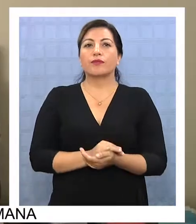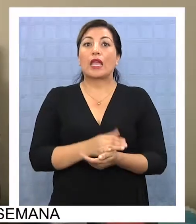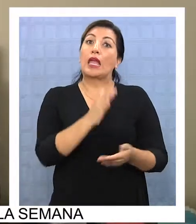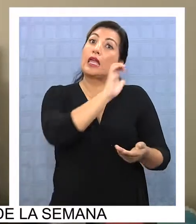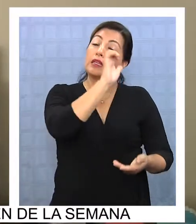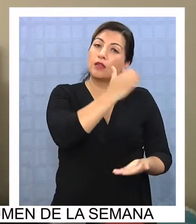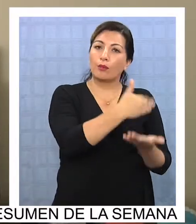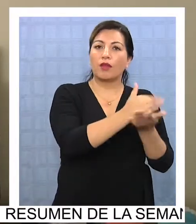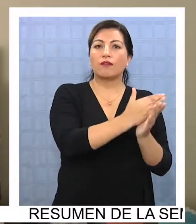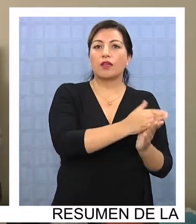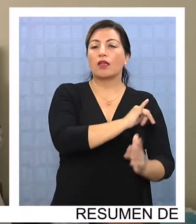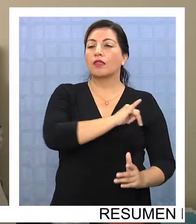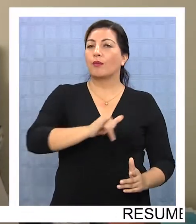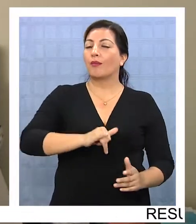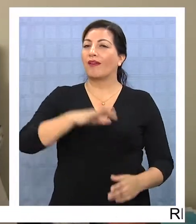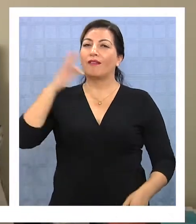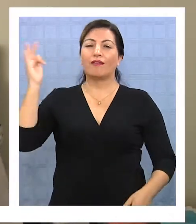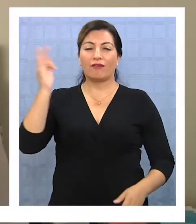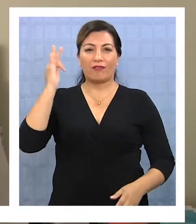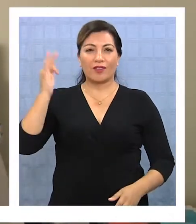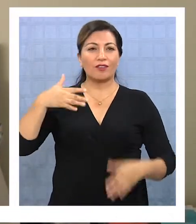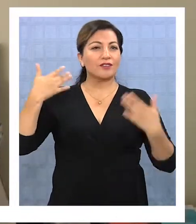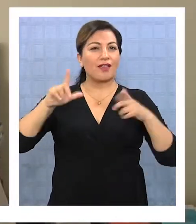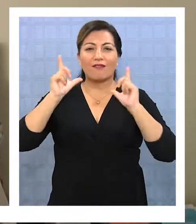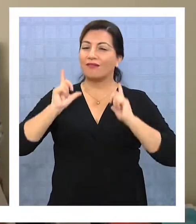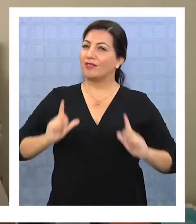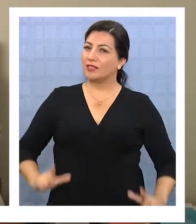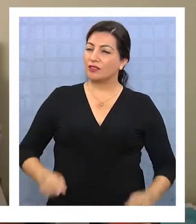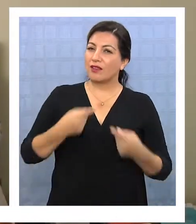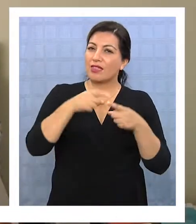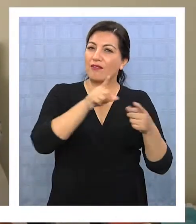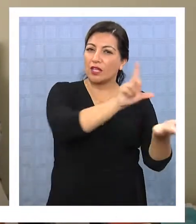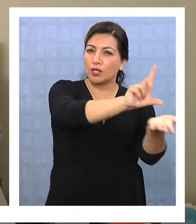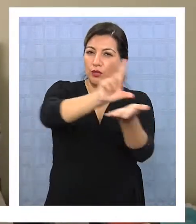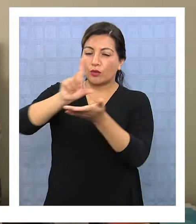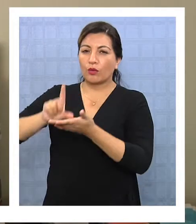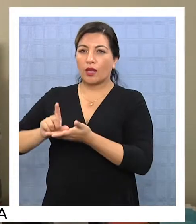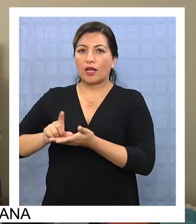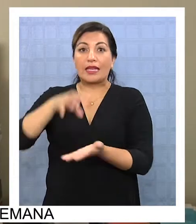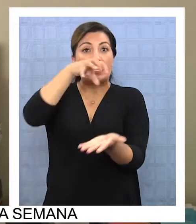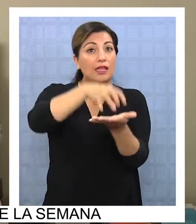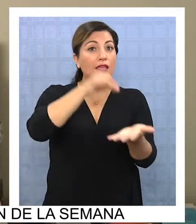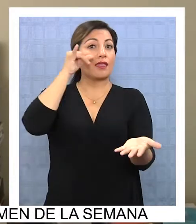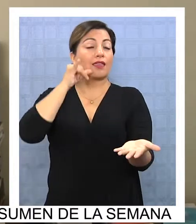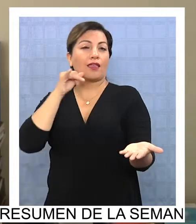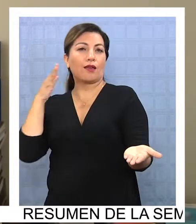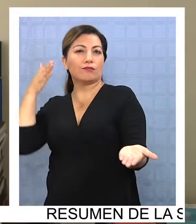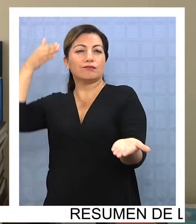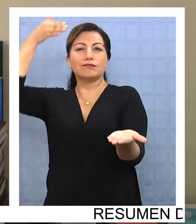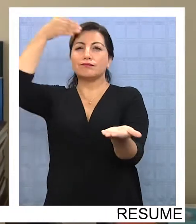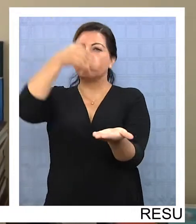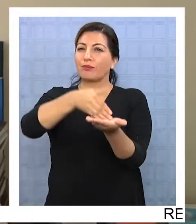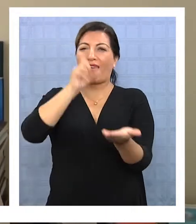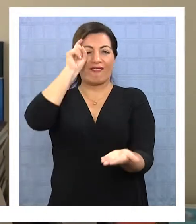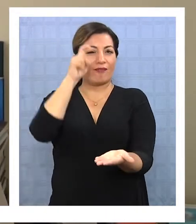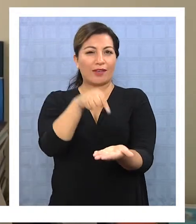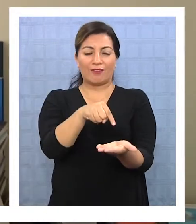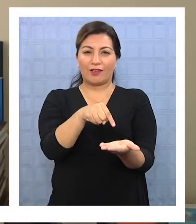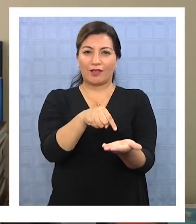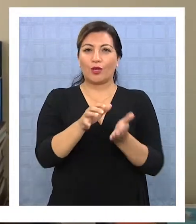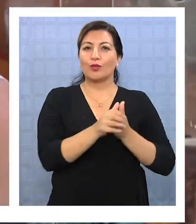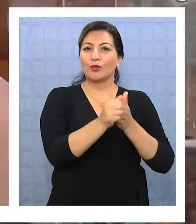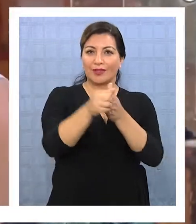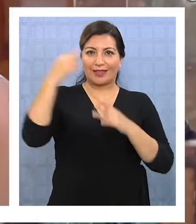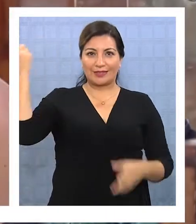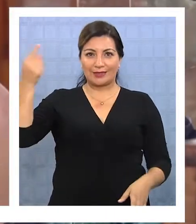las planifica, pero ya en febrero toman sus vacaciones para ir a los distintos destinos y Iquique, uno de los destinos preferidos por el